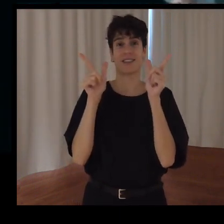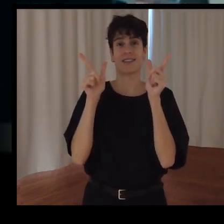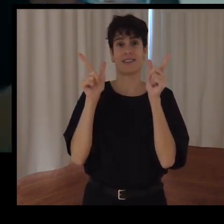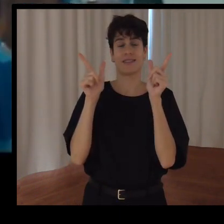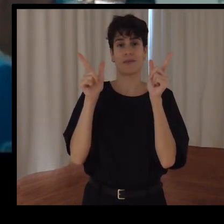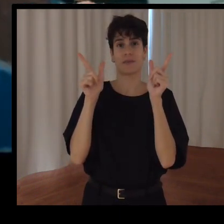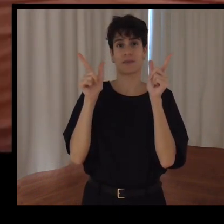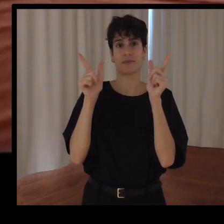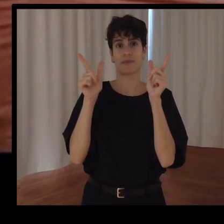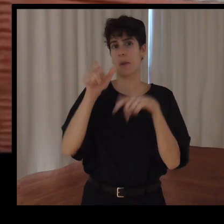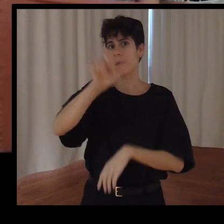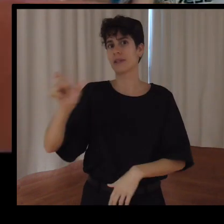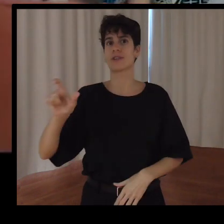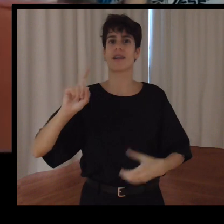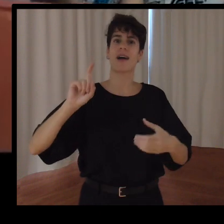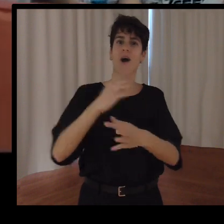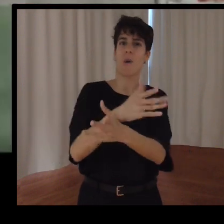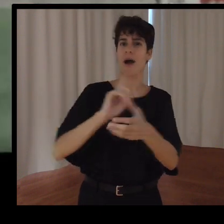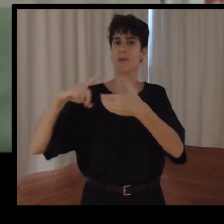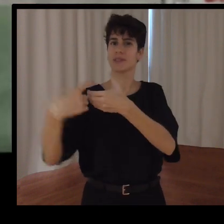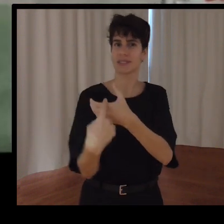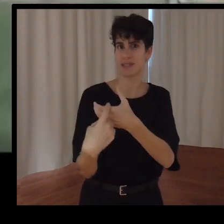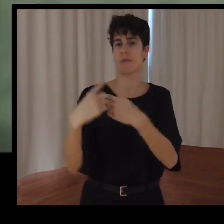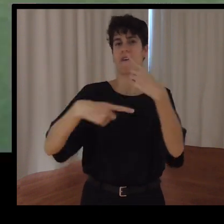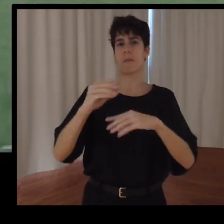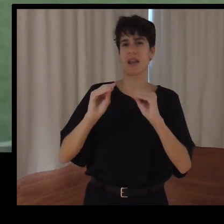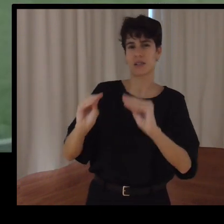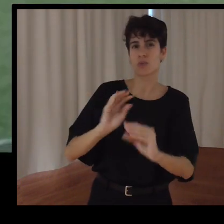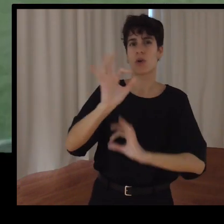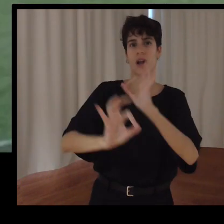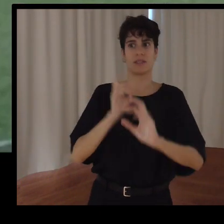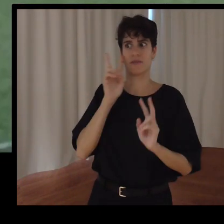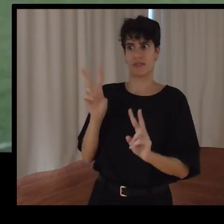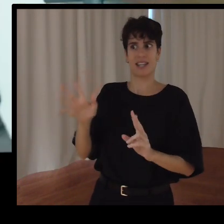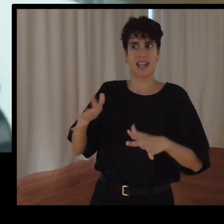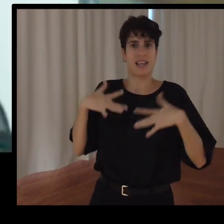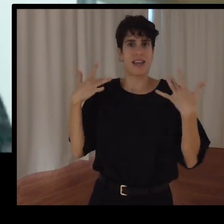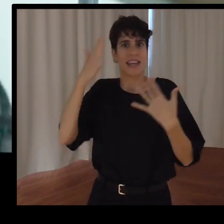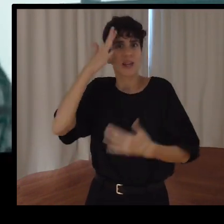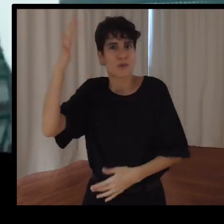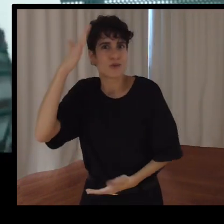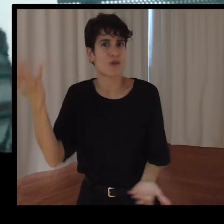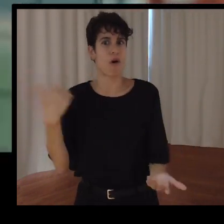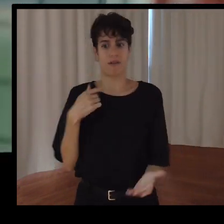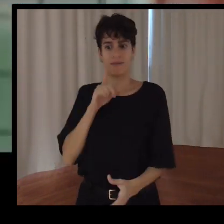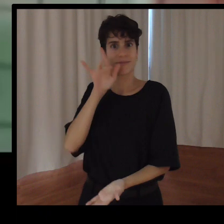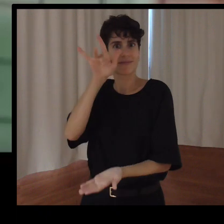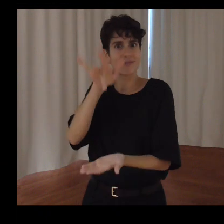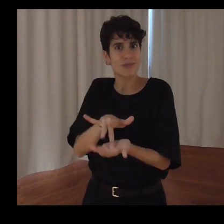que están jugando, de las familias y de cómo está todo organizado, es un placer enorme poder estar aquí y disfrutarlo en primera persona.